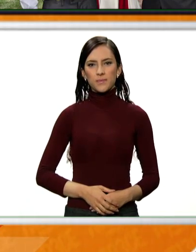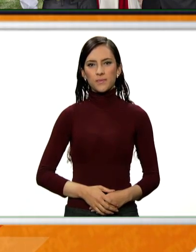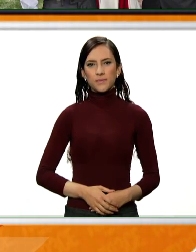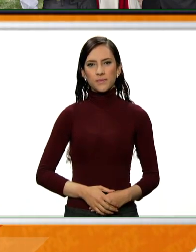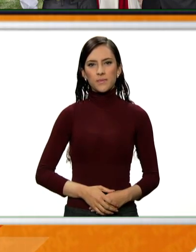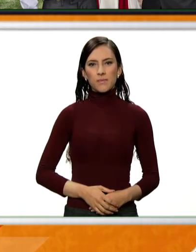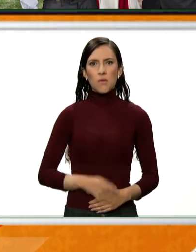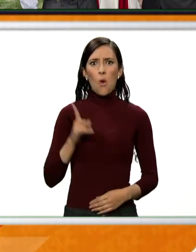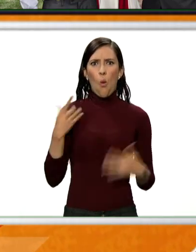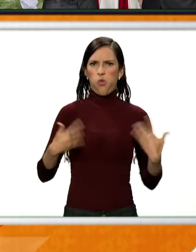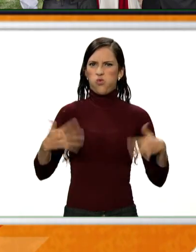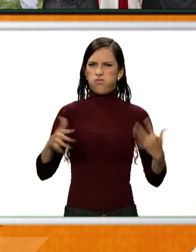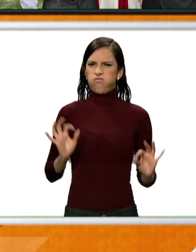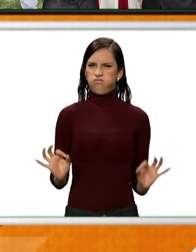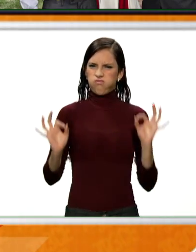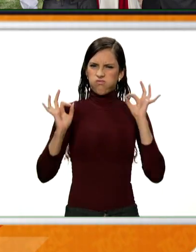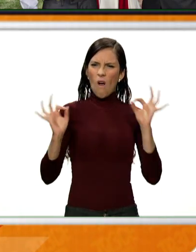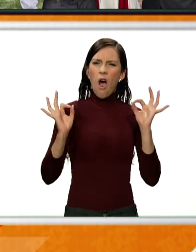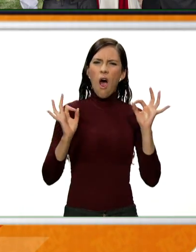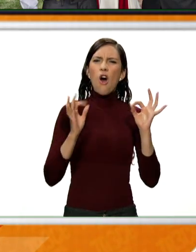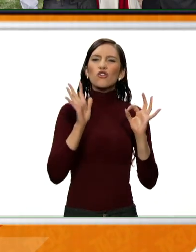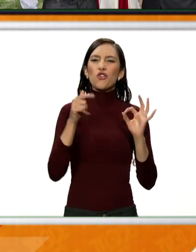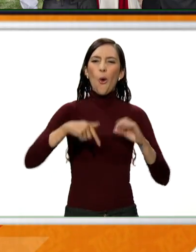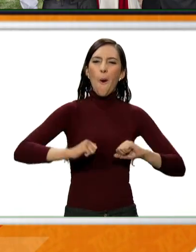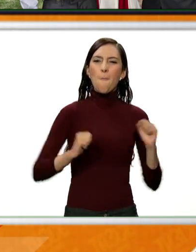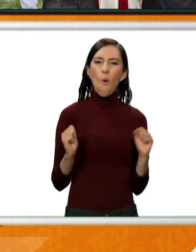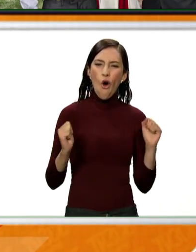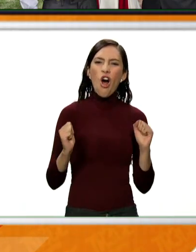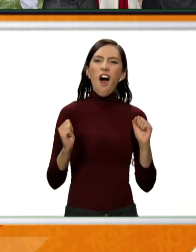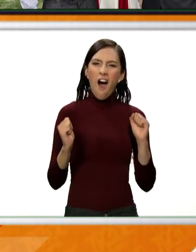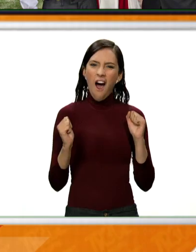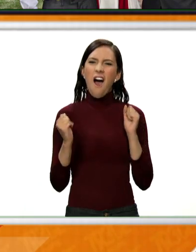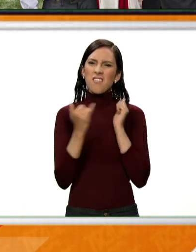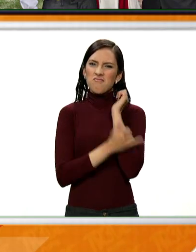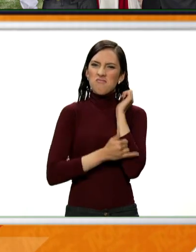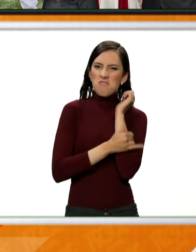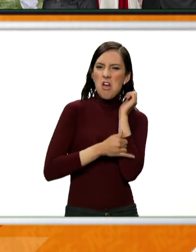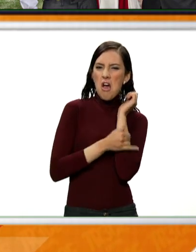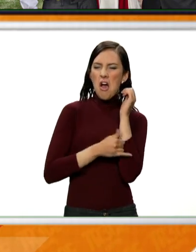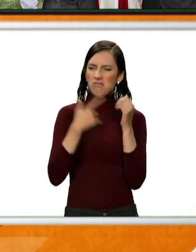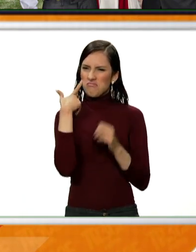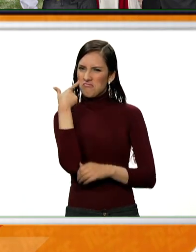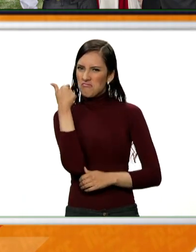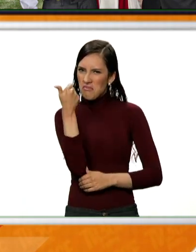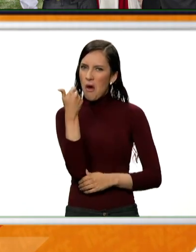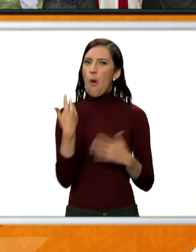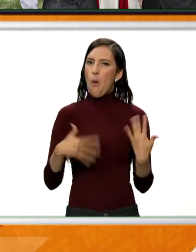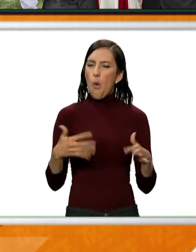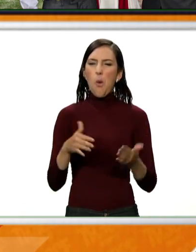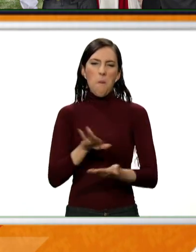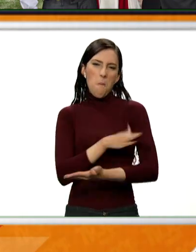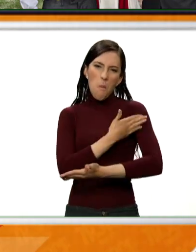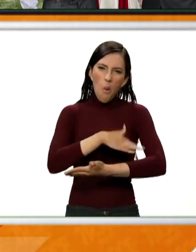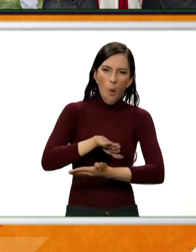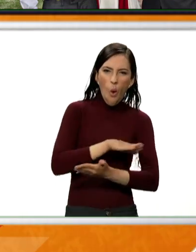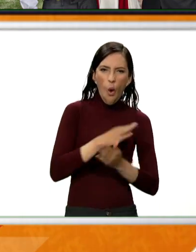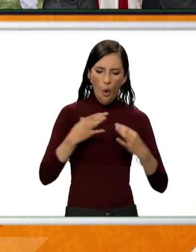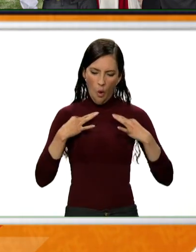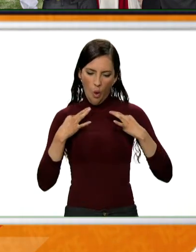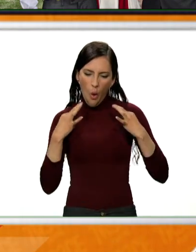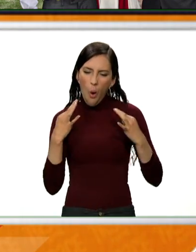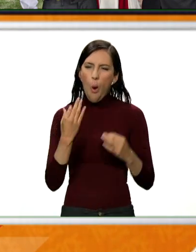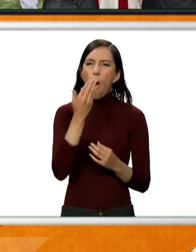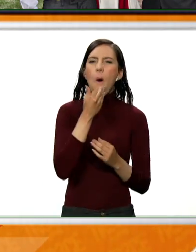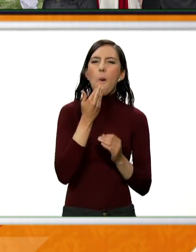Un espectacular ciclopaseo cachaco te espera. Disfruta de una época tradicional al son de música, trajes y